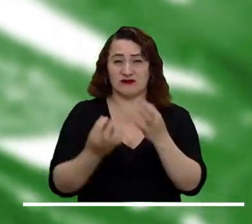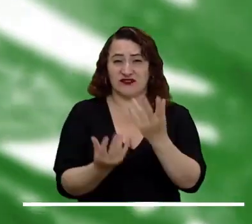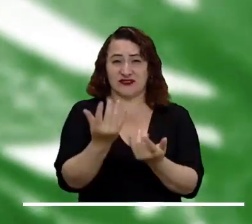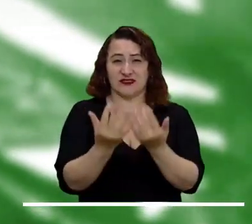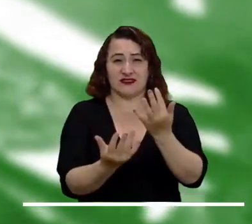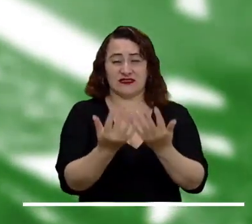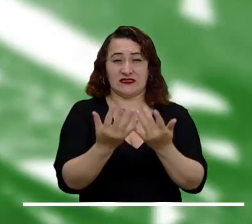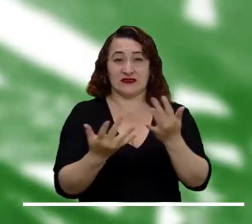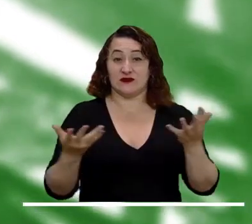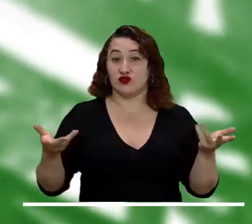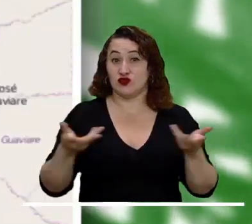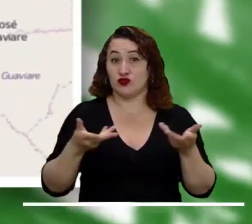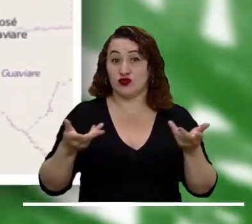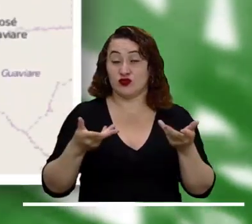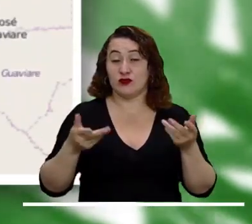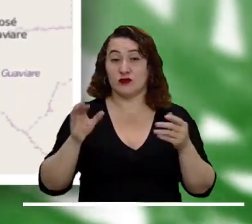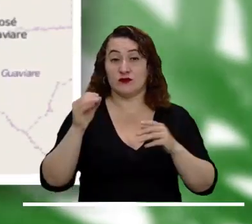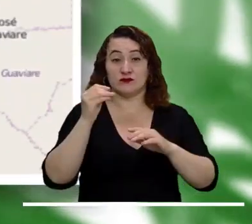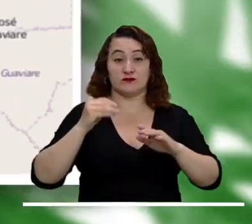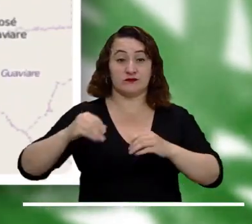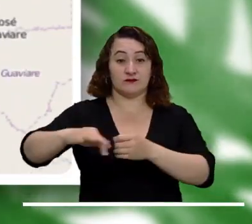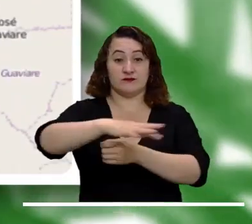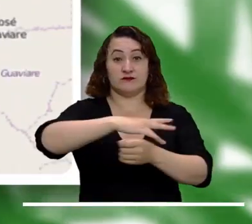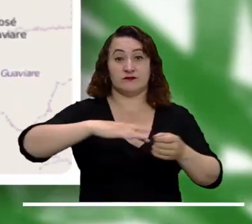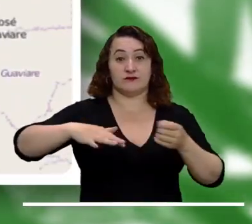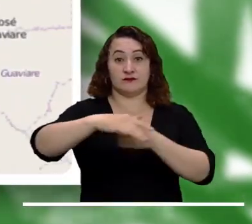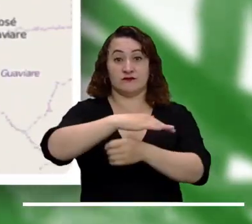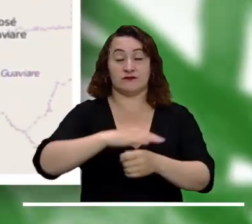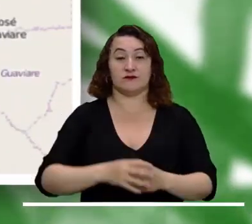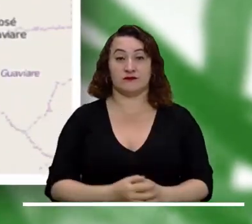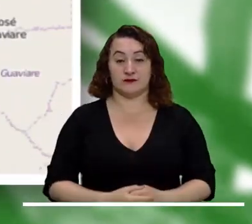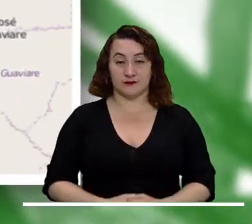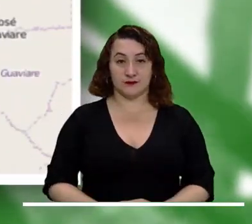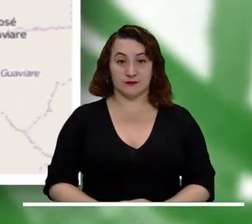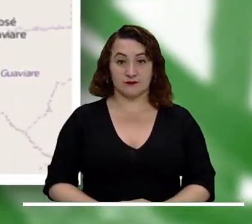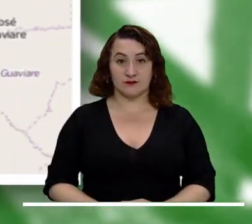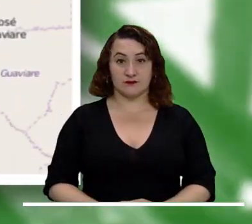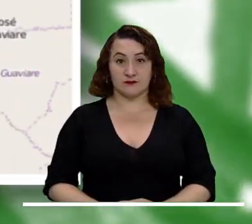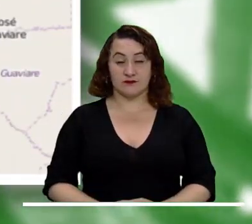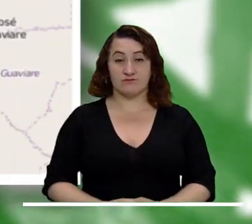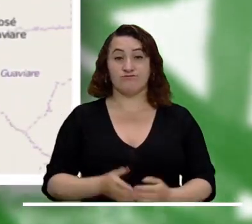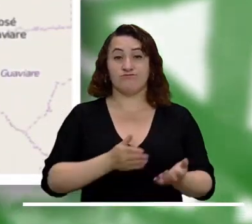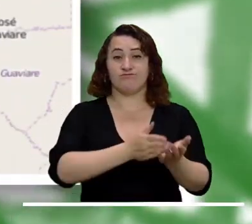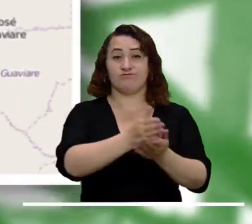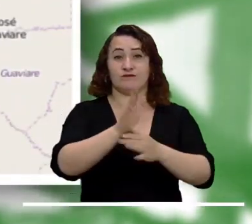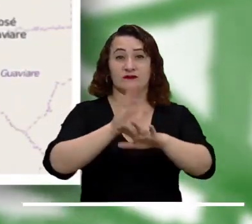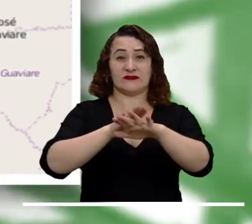Alerta naranja por moderada probabilidad de incendios en la cobertura vegetal de Cundinamarca.